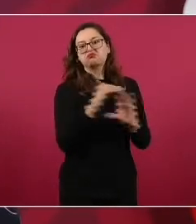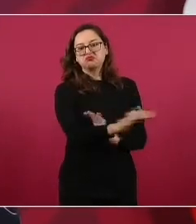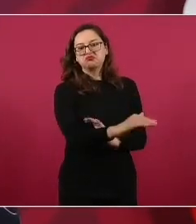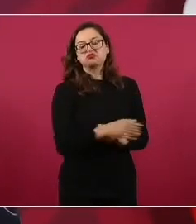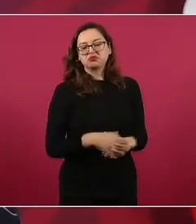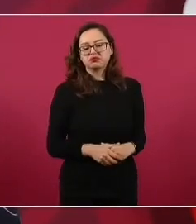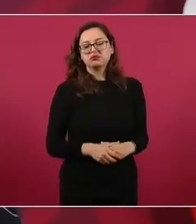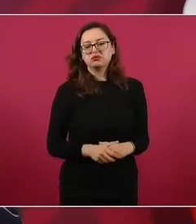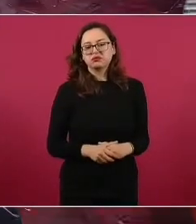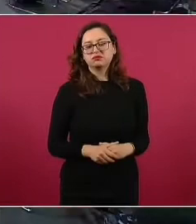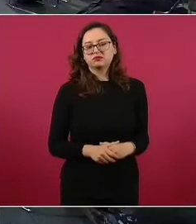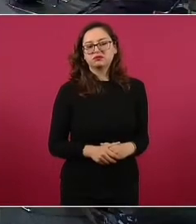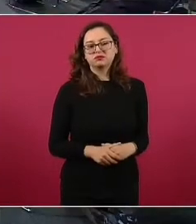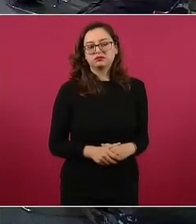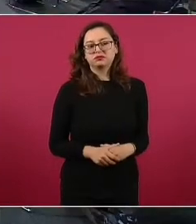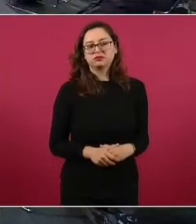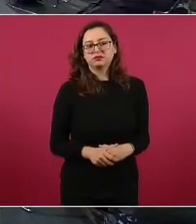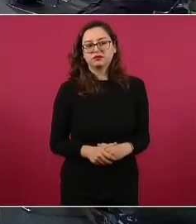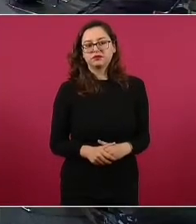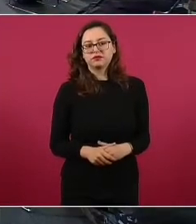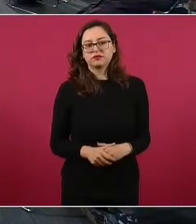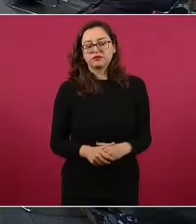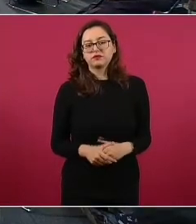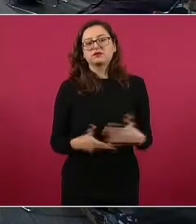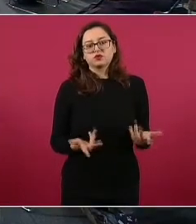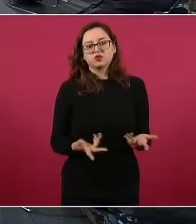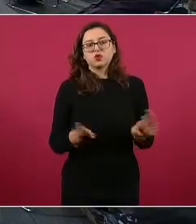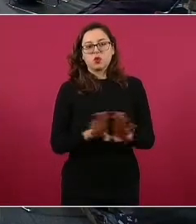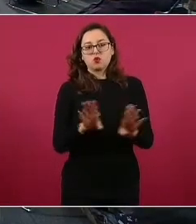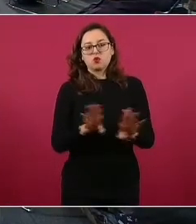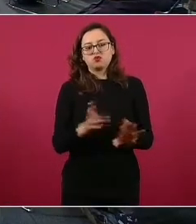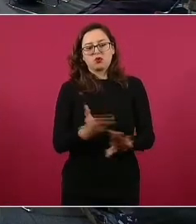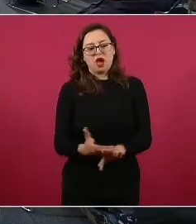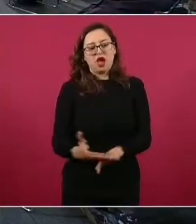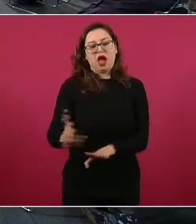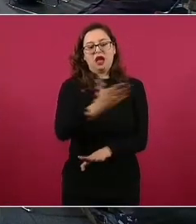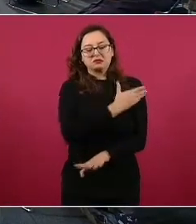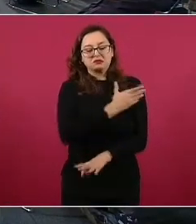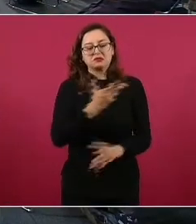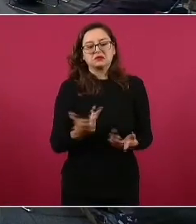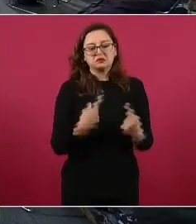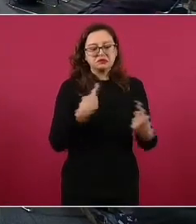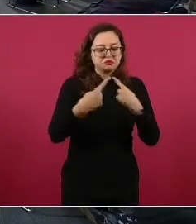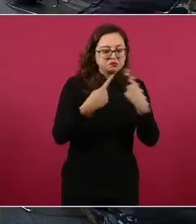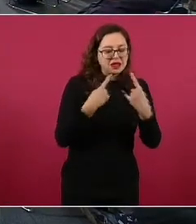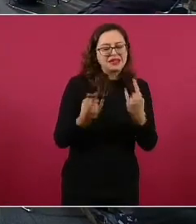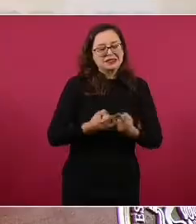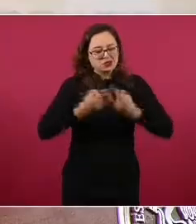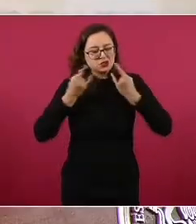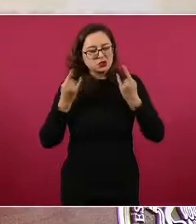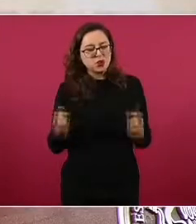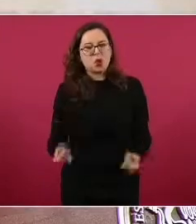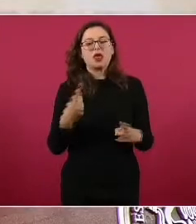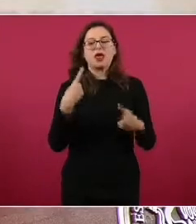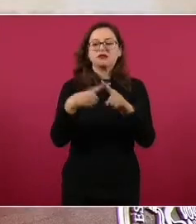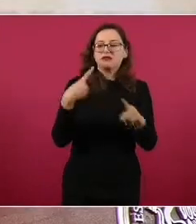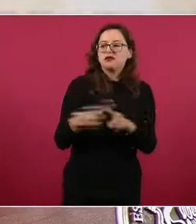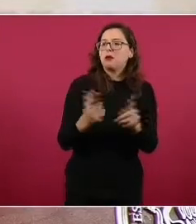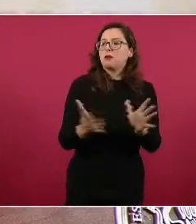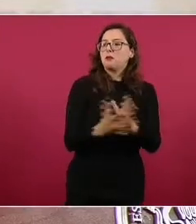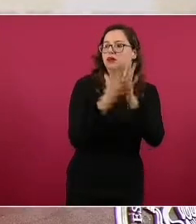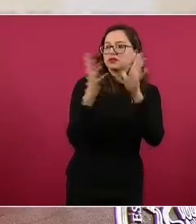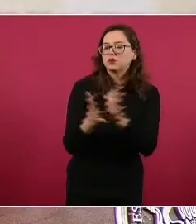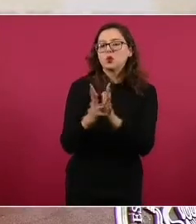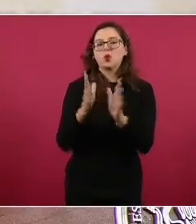suspendió la negociación, quienes participaron,